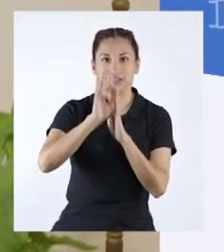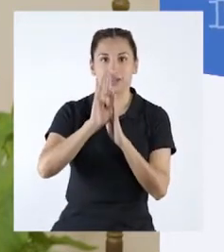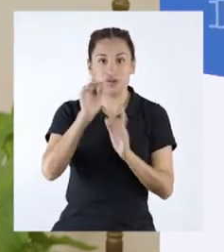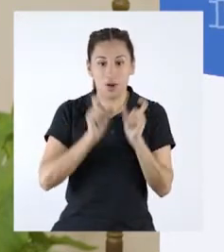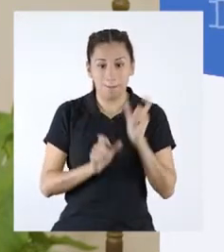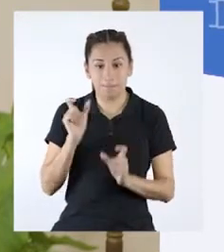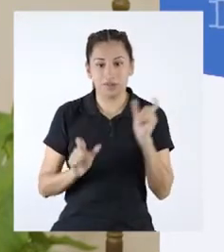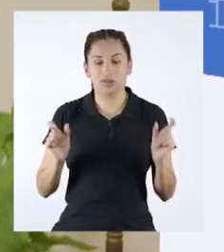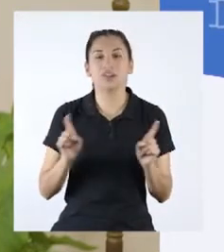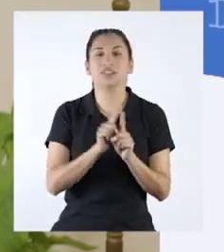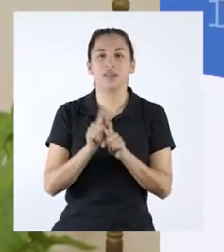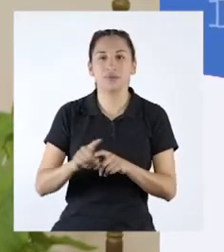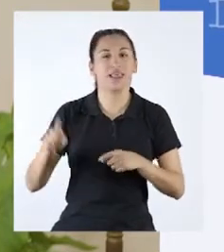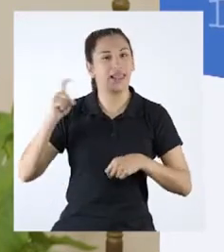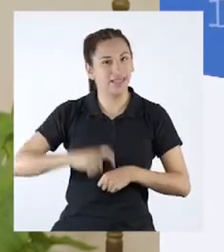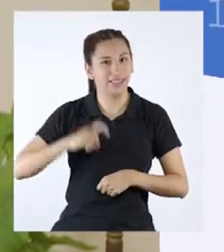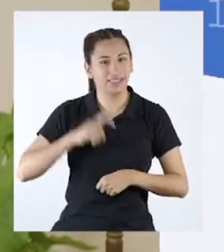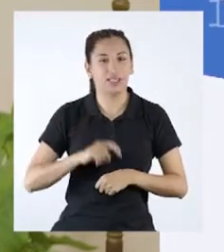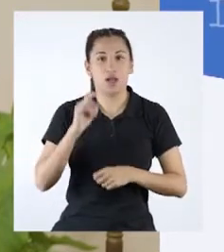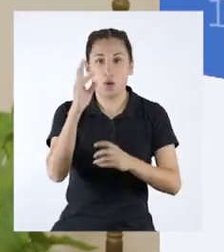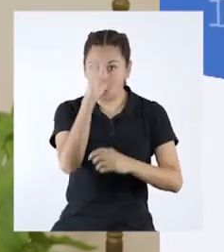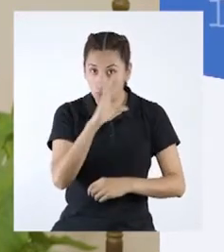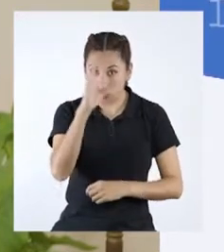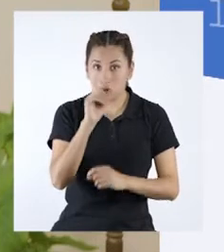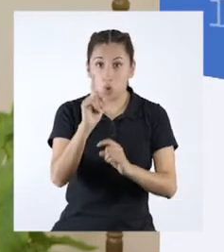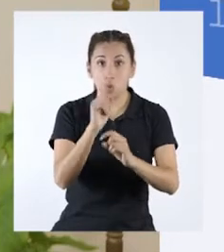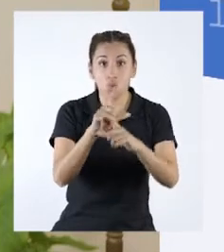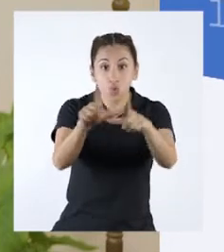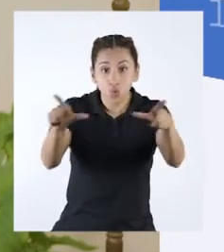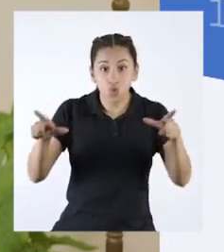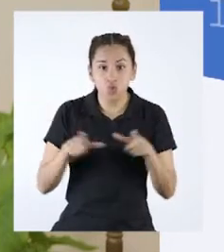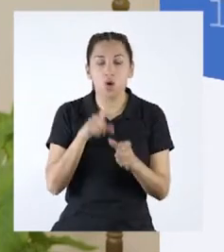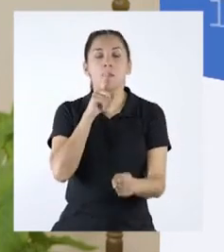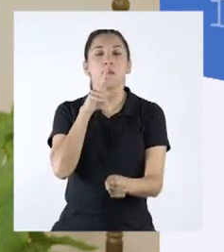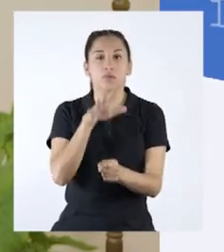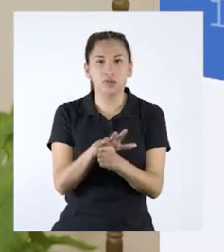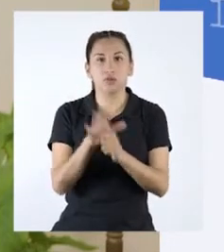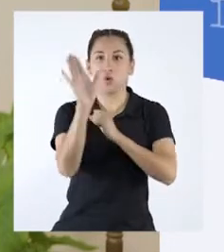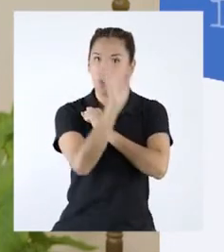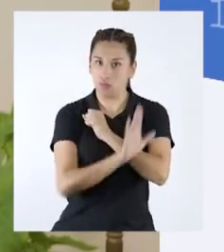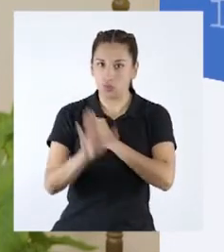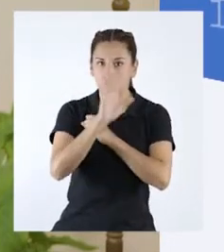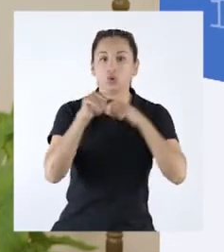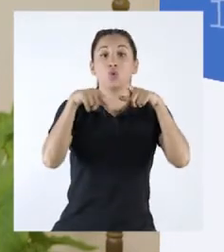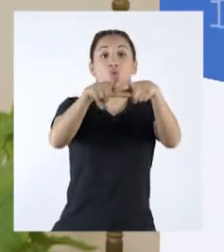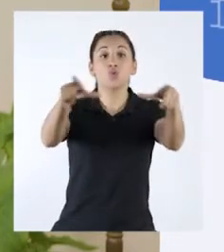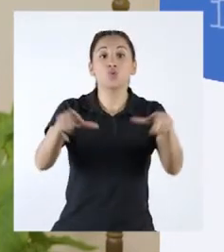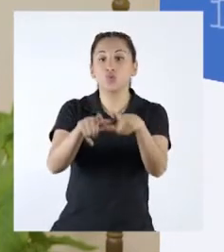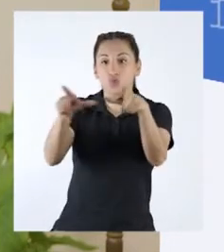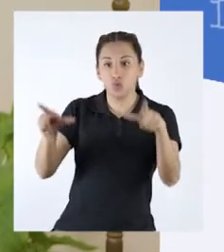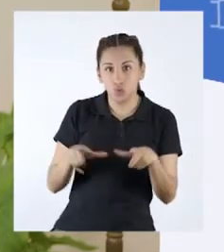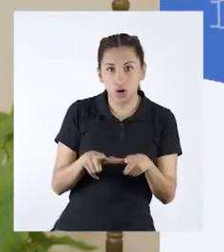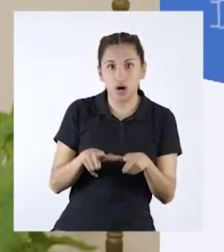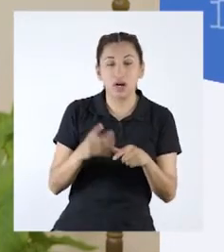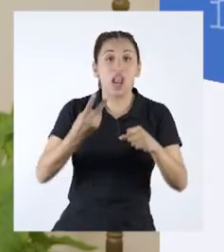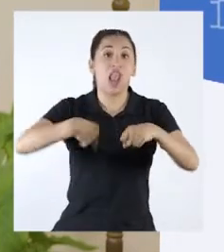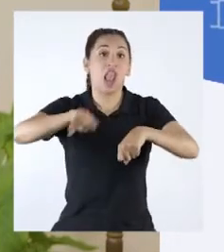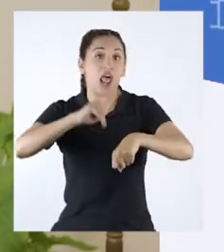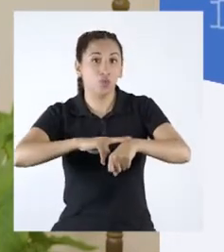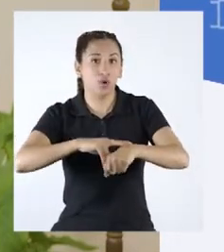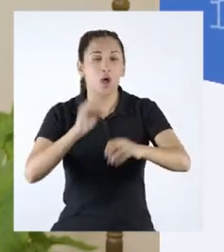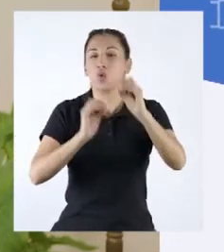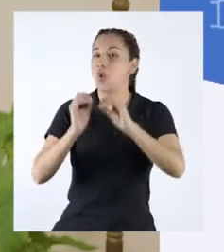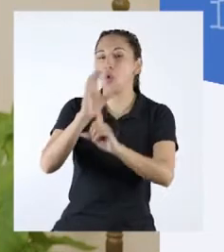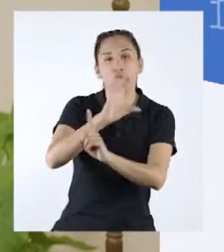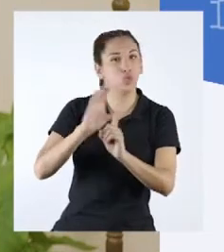sociedad y a la necesidad del ejercicio de una ciudadanía comprometida con la protección del patrimonio, sea